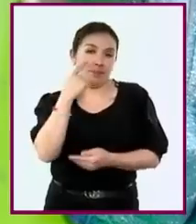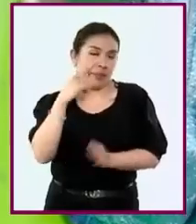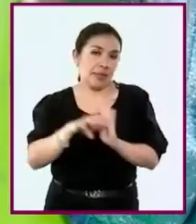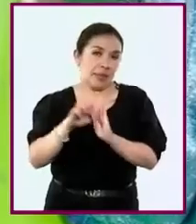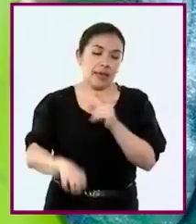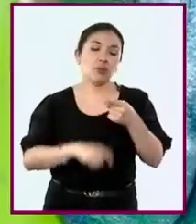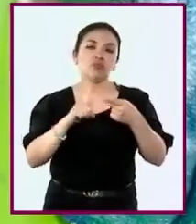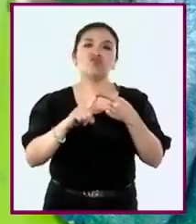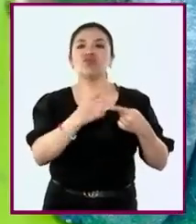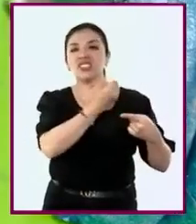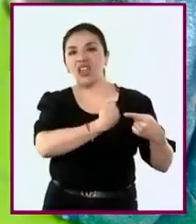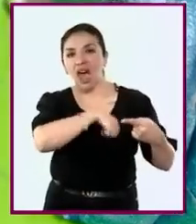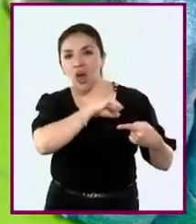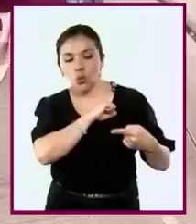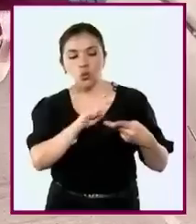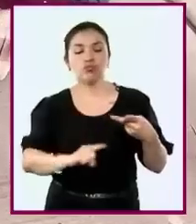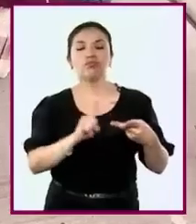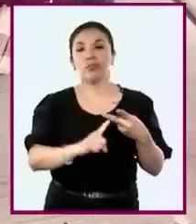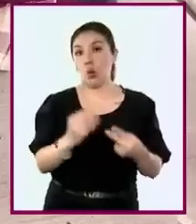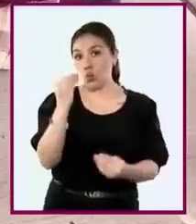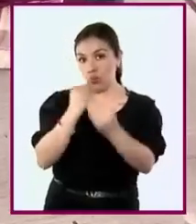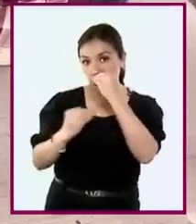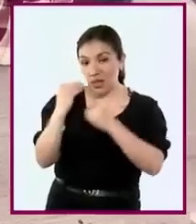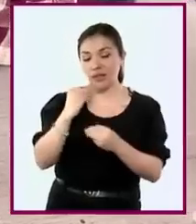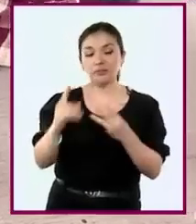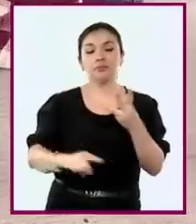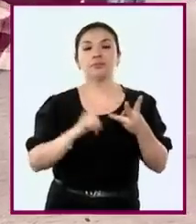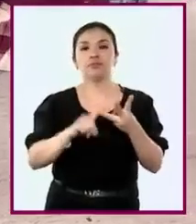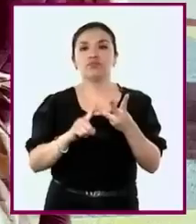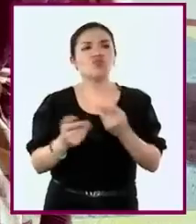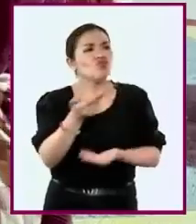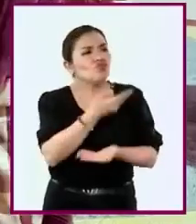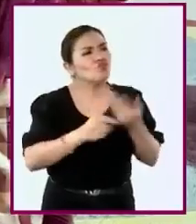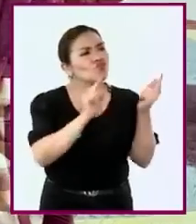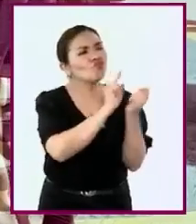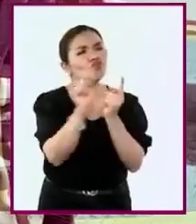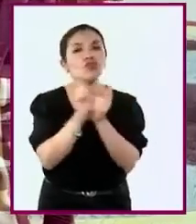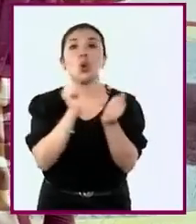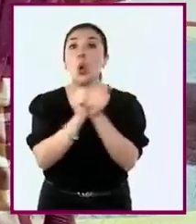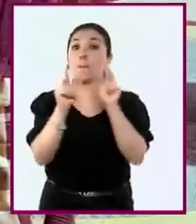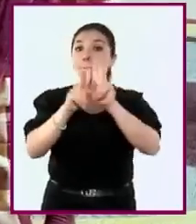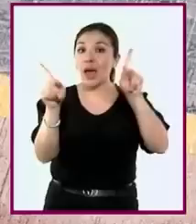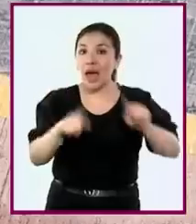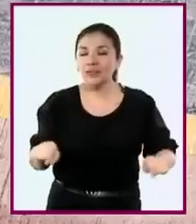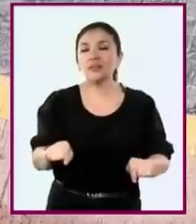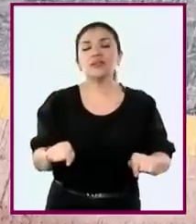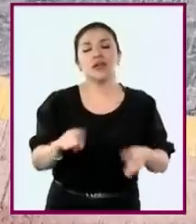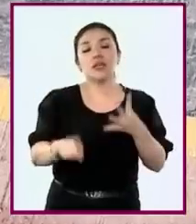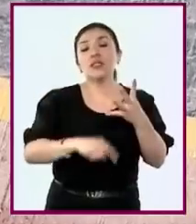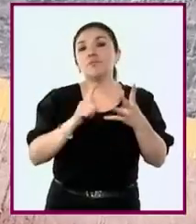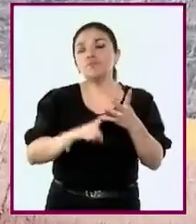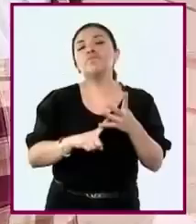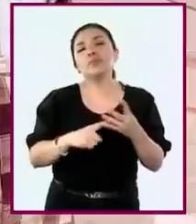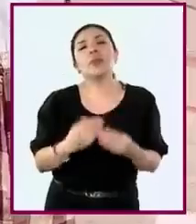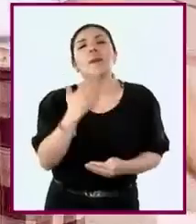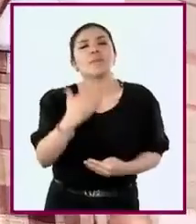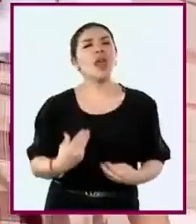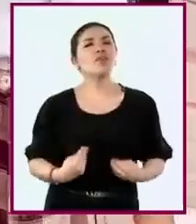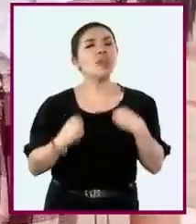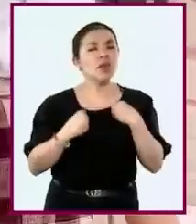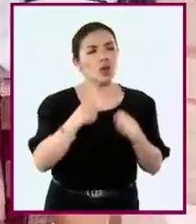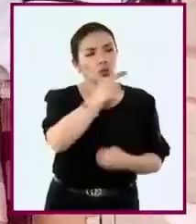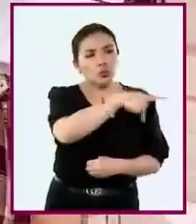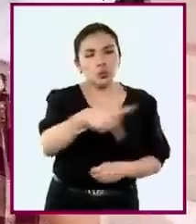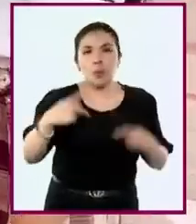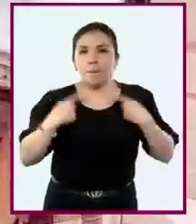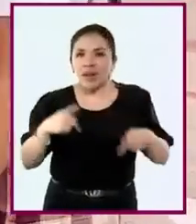los que se encuentran la salud, la alimentación, la convivencia pacífica y, en general, el bienestar